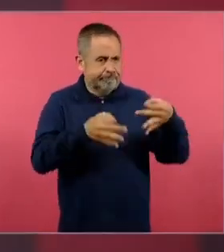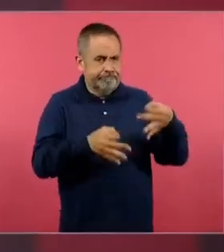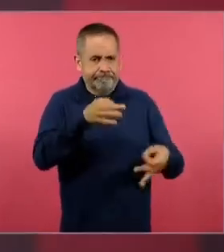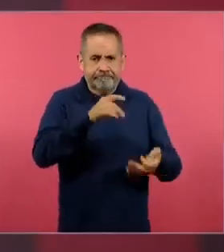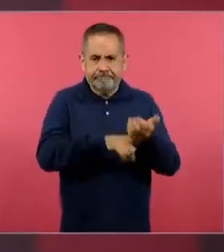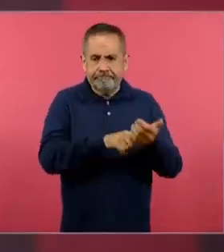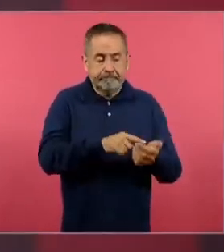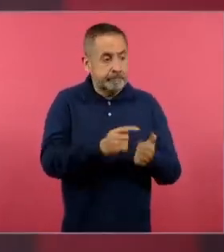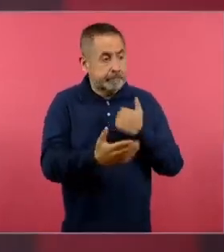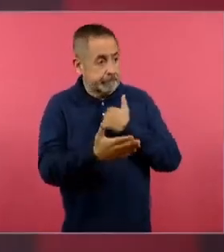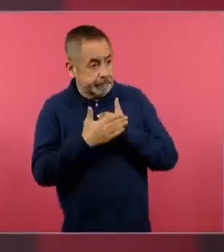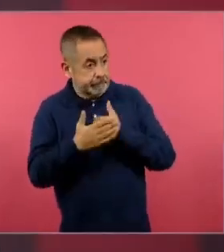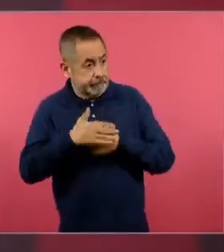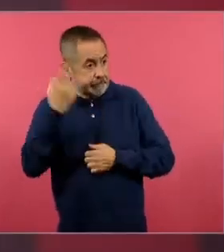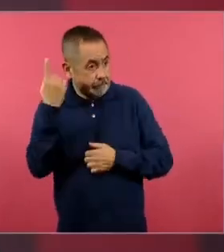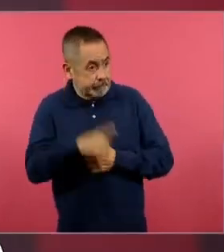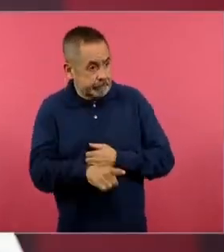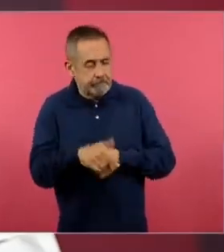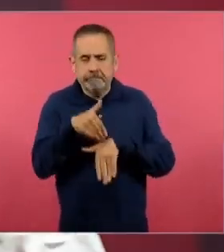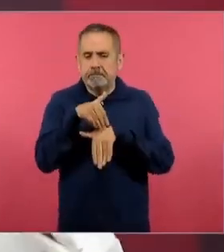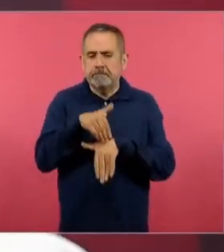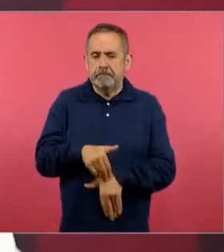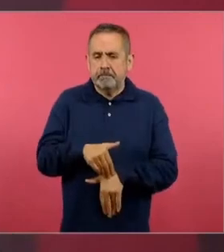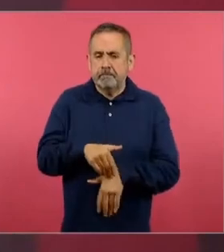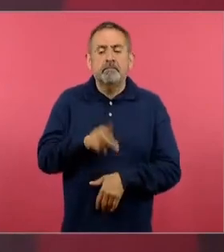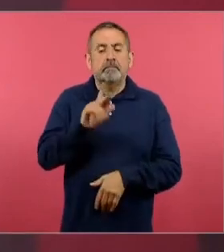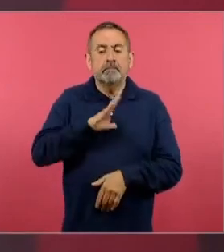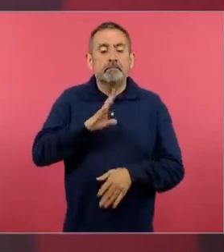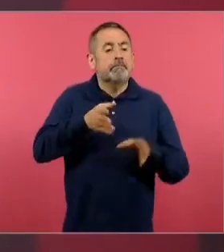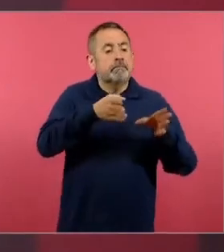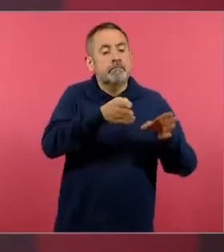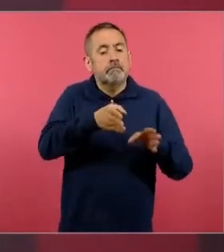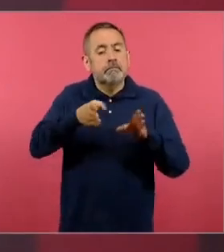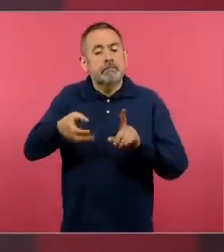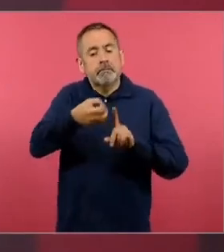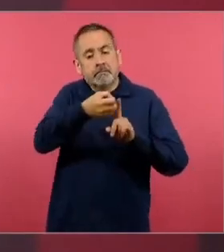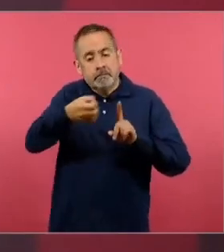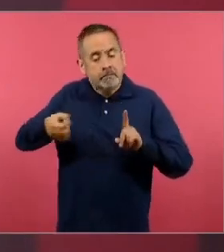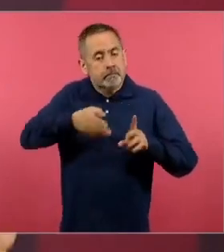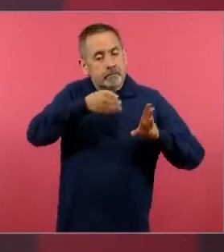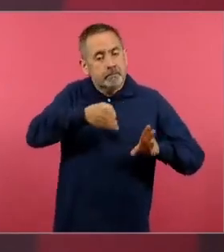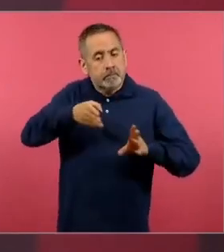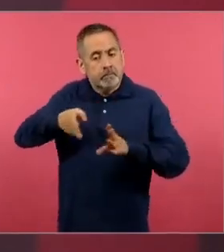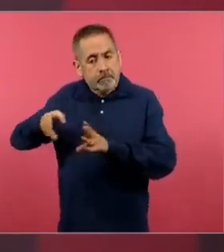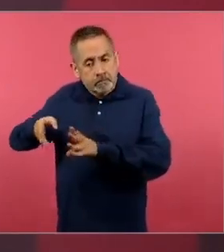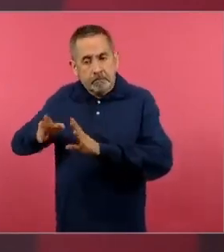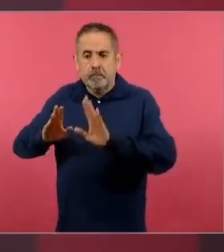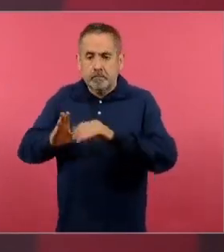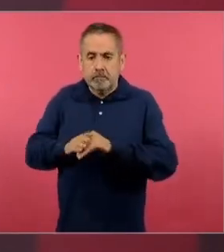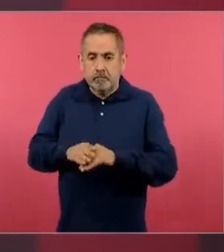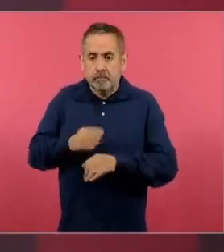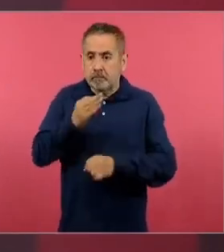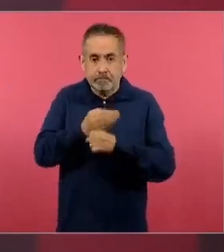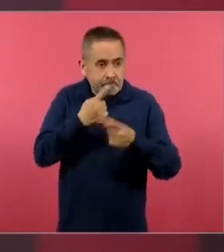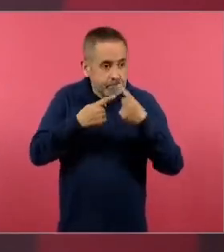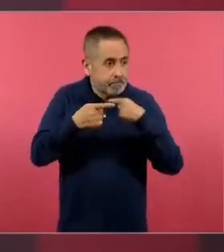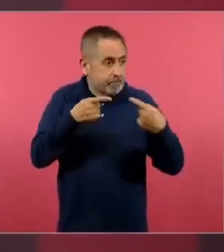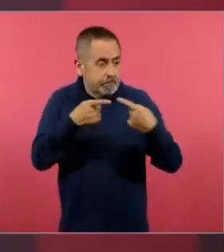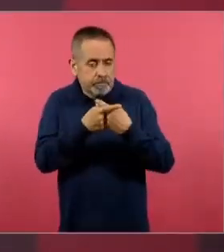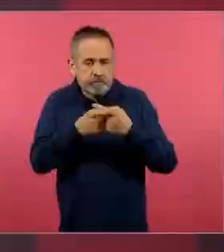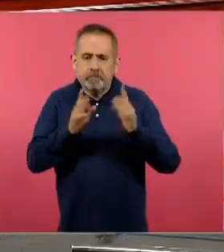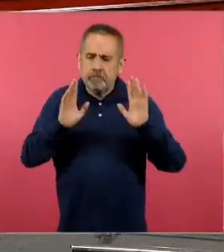lo que nos indica el poder judicial. Pero hay procesos judiciales y hay momentos, incluso ante esta controversia.